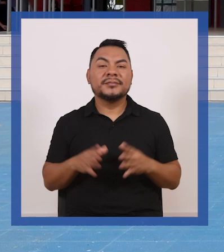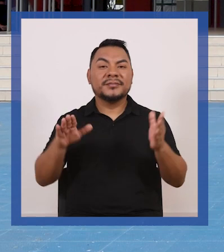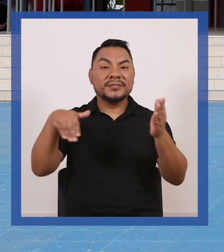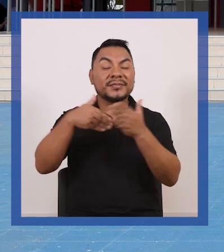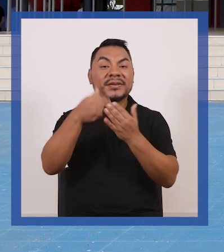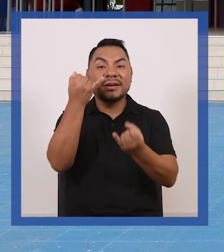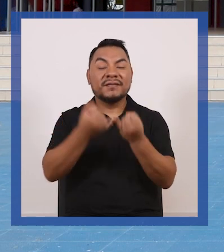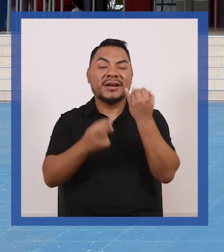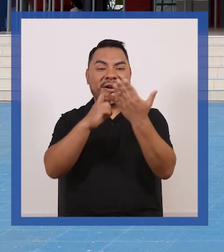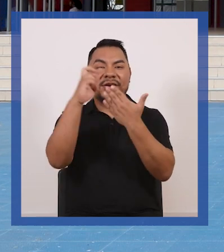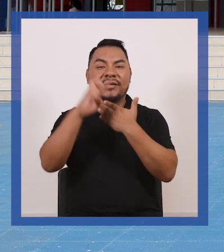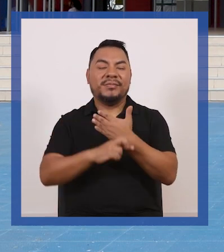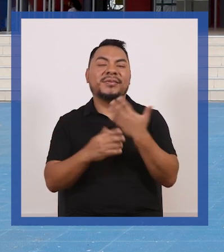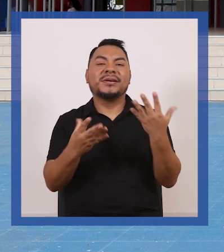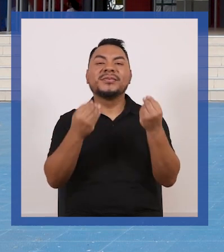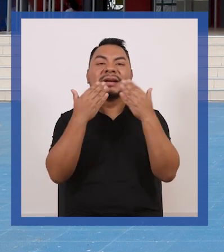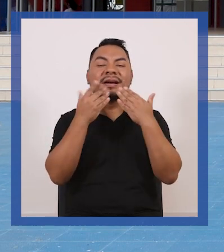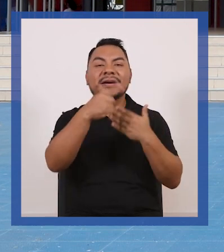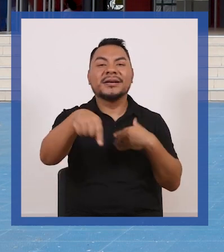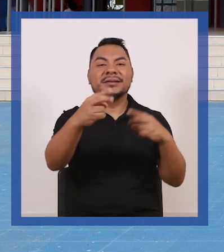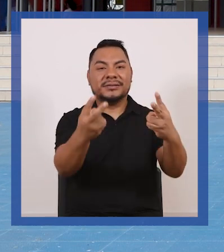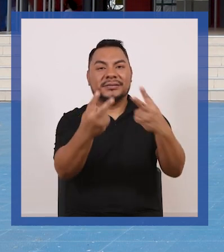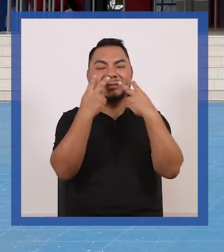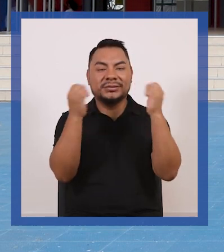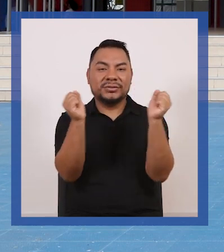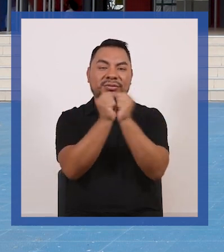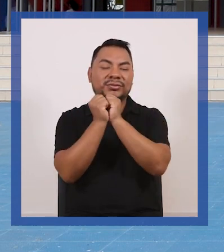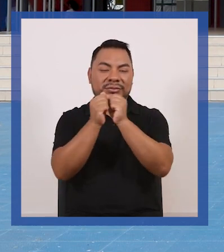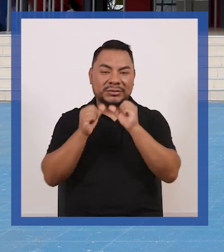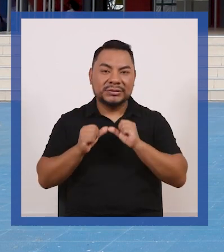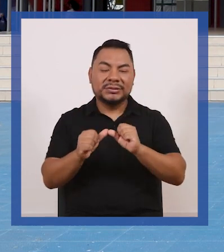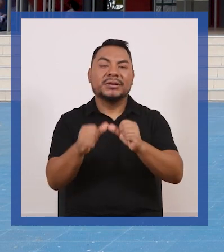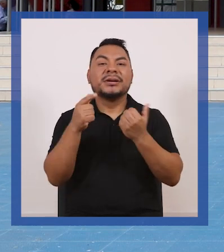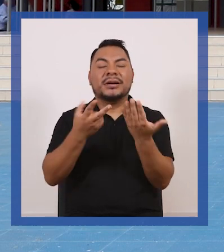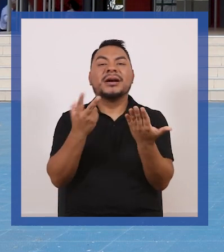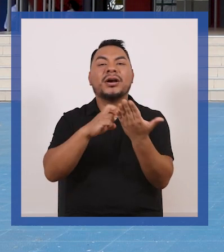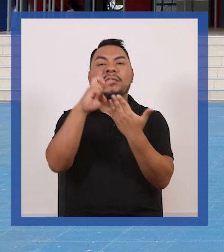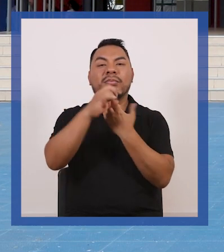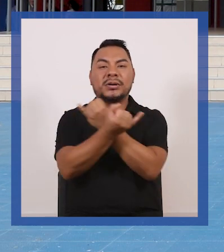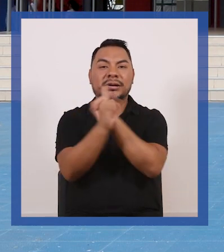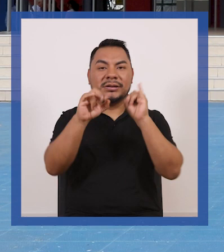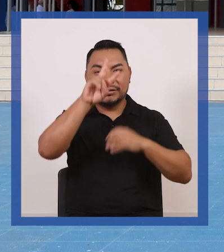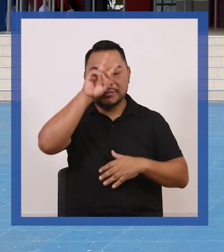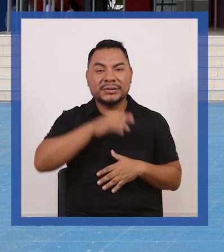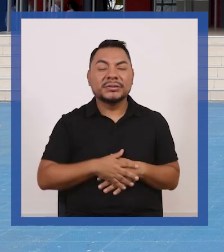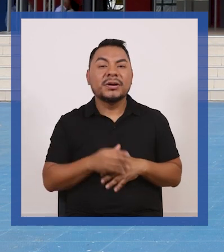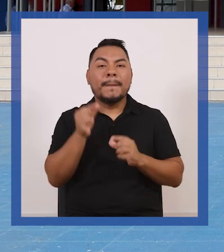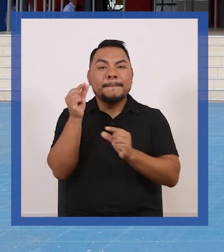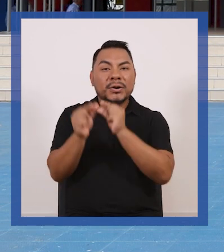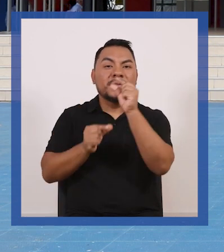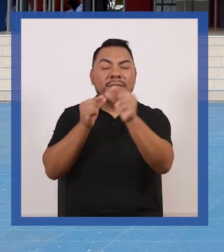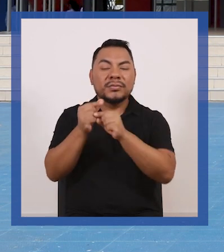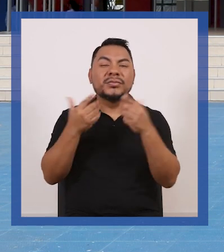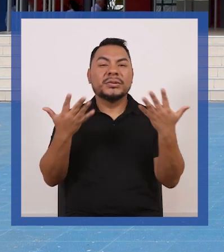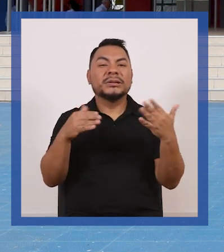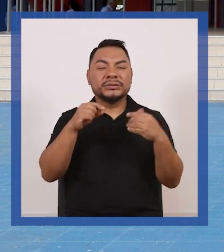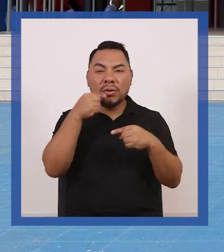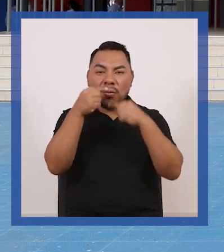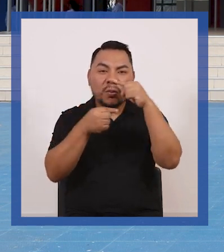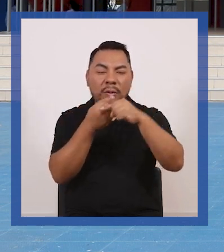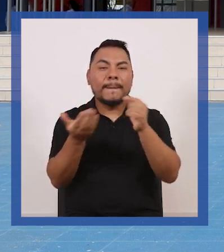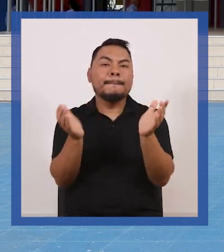llegamos al final del programa muchísimas gracias por habernos acompañado en modo bicentenario y poco a poco les iremos